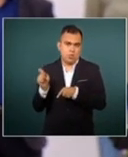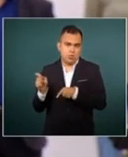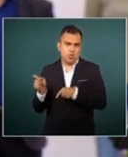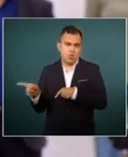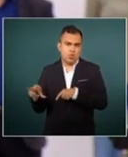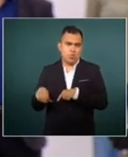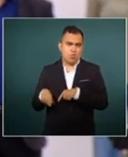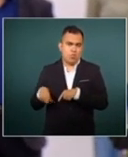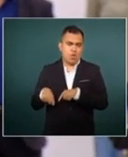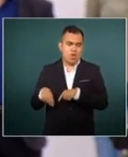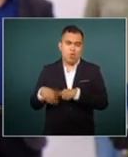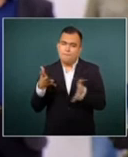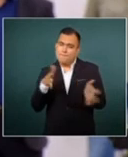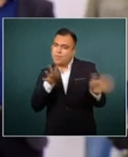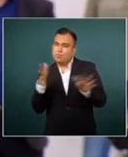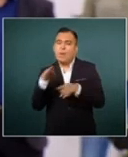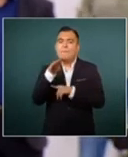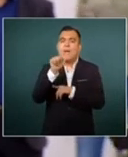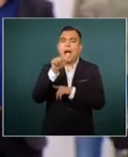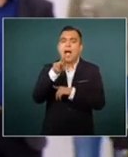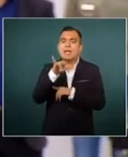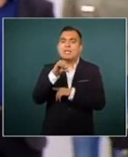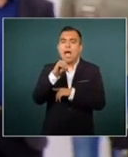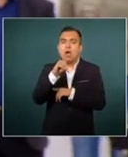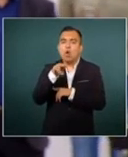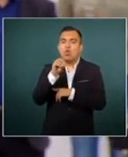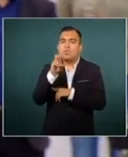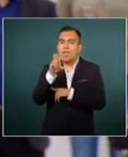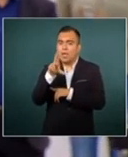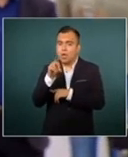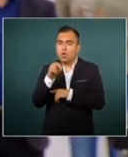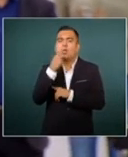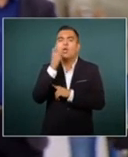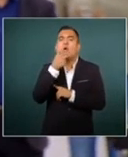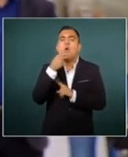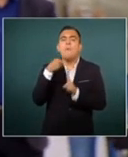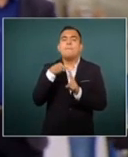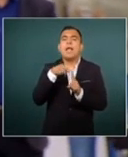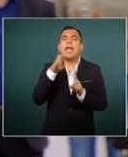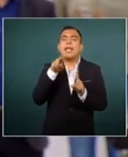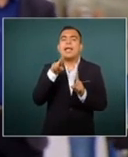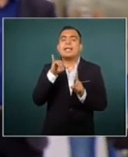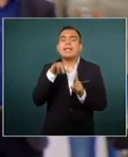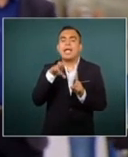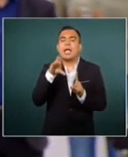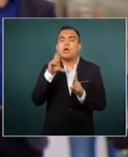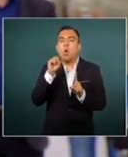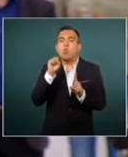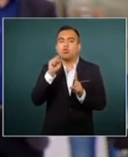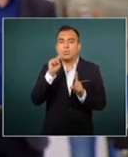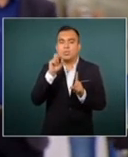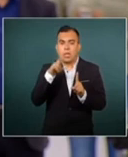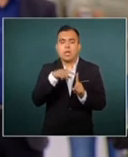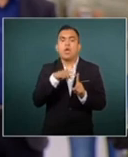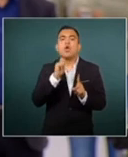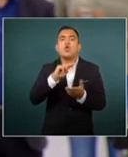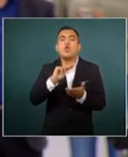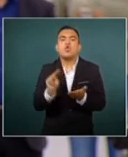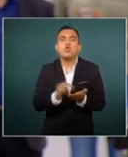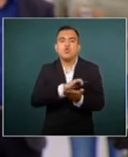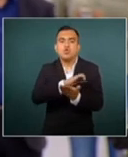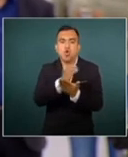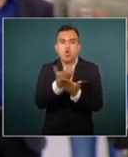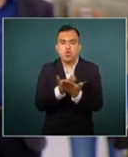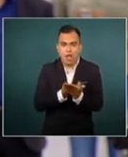con Mariano Otero. Me refiero a Enrique Krauser por concepto de un contrato de difusión sobre programas y actividades